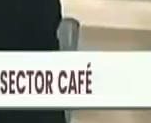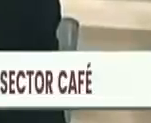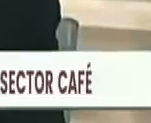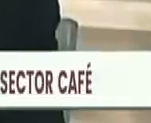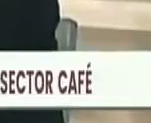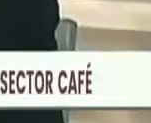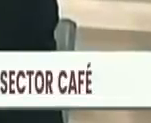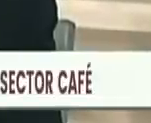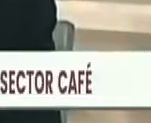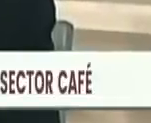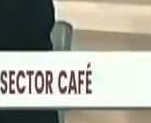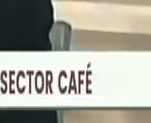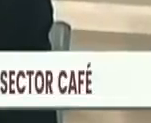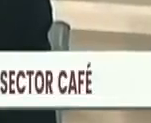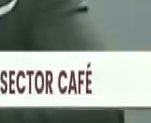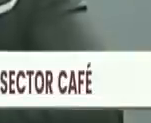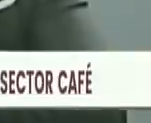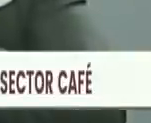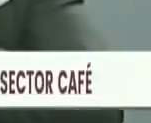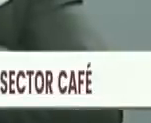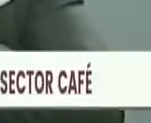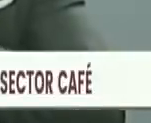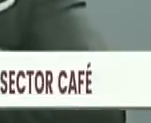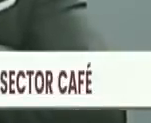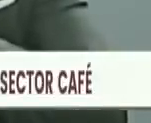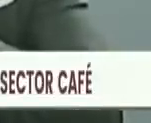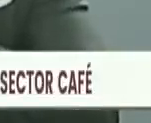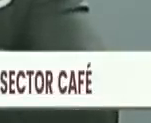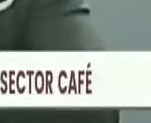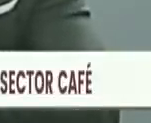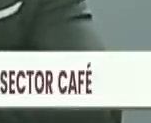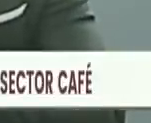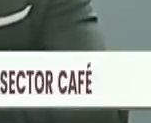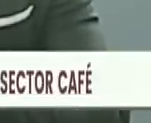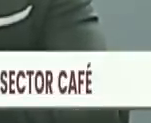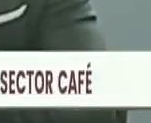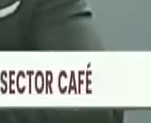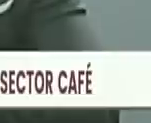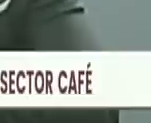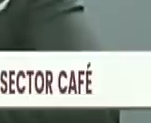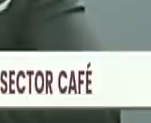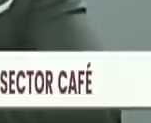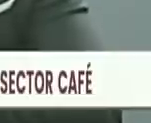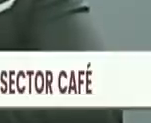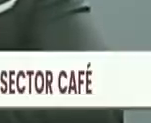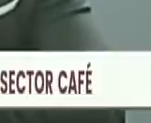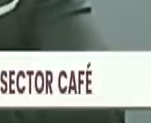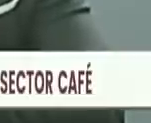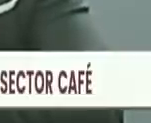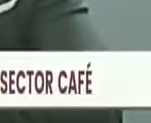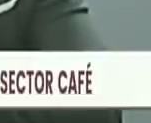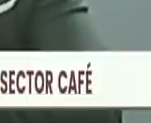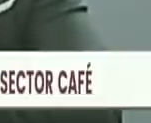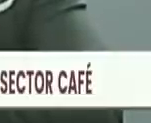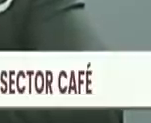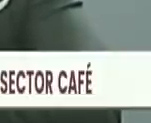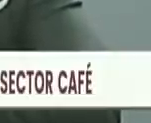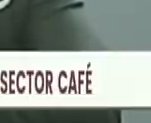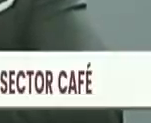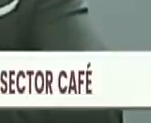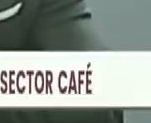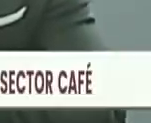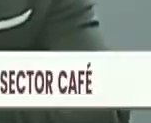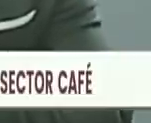ya el próximo año nos corresponde, eso salió en las mesas, seguir avanzando a que los cañicultores cada vez puedan seguir